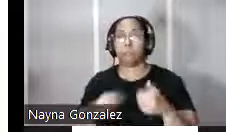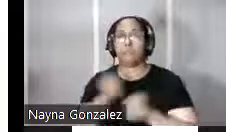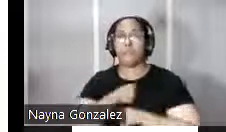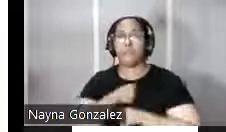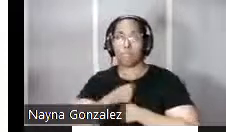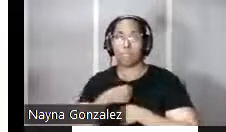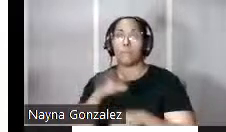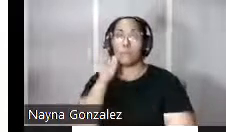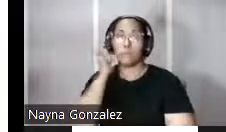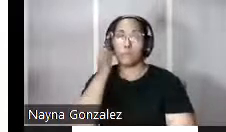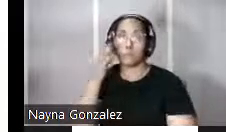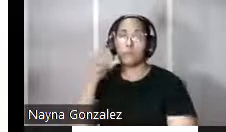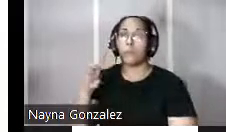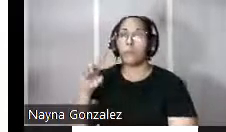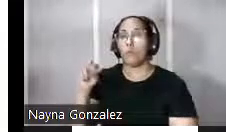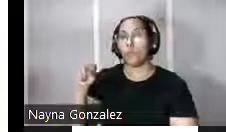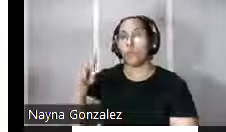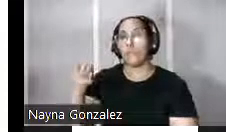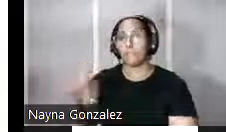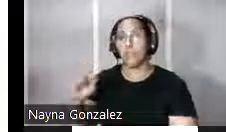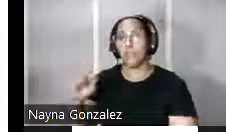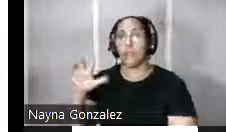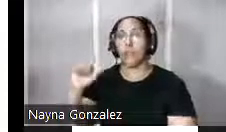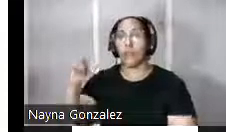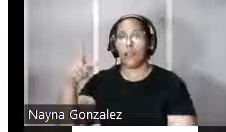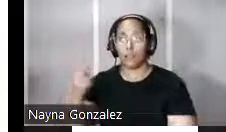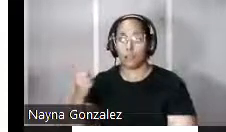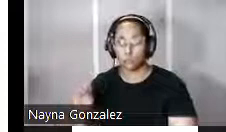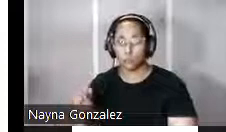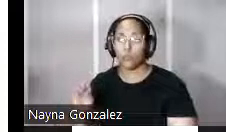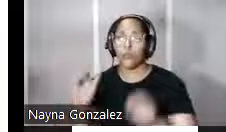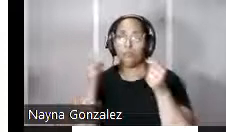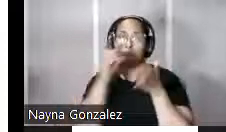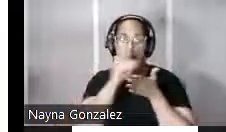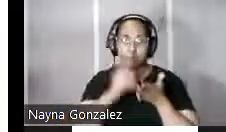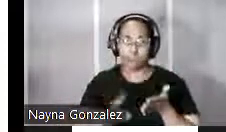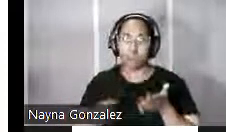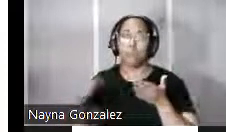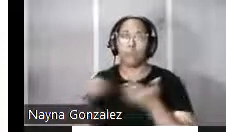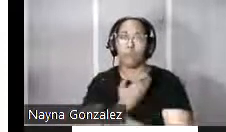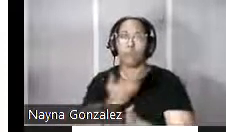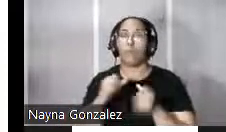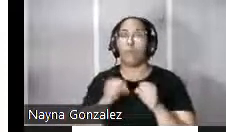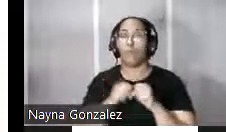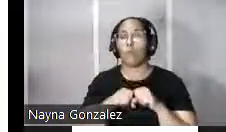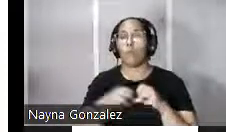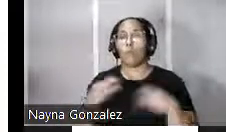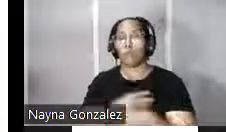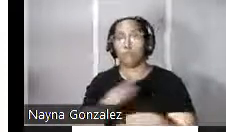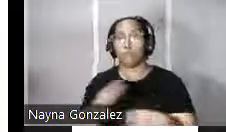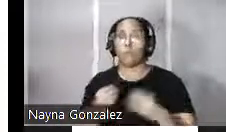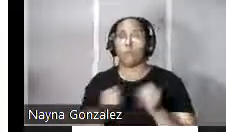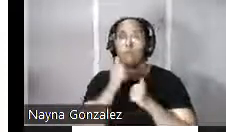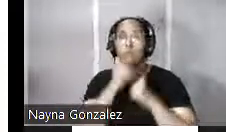autores franceses como Montalembert Carnot o Axo que diseñan un nuevo modelo de arquitectura militar basado en construcciones